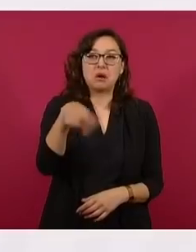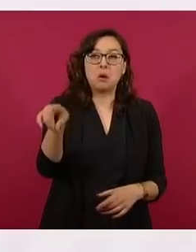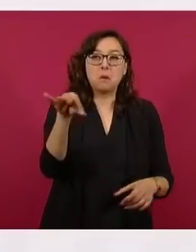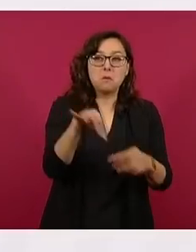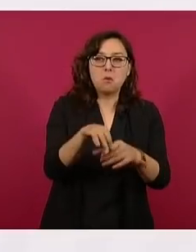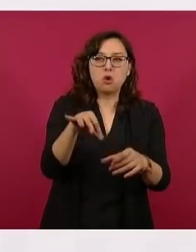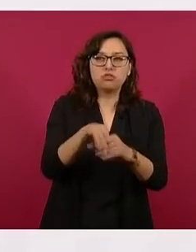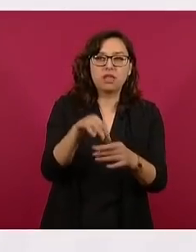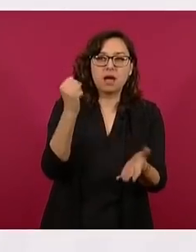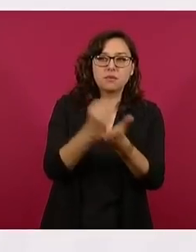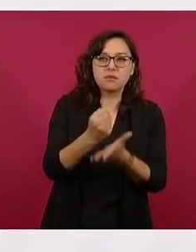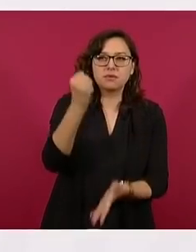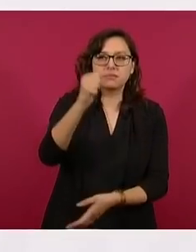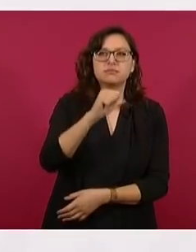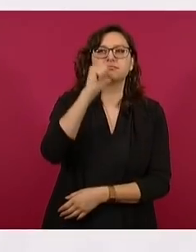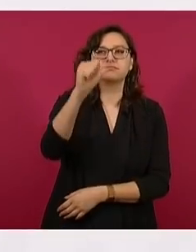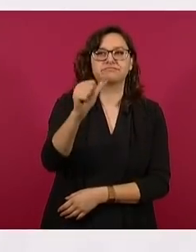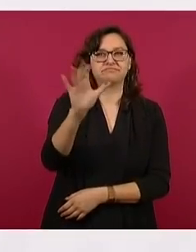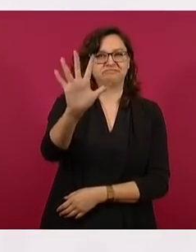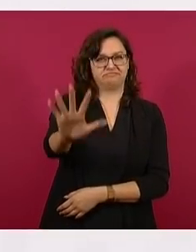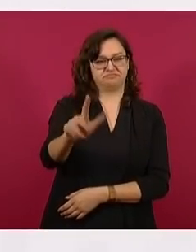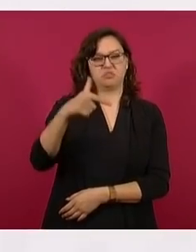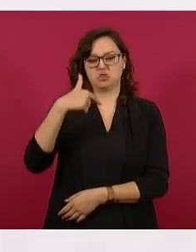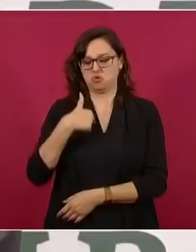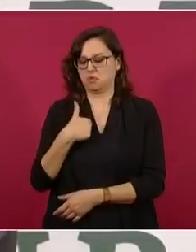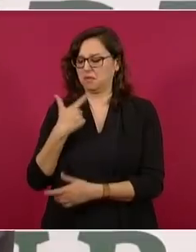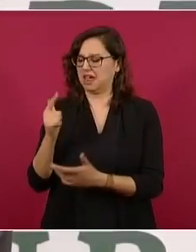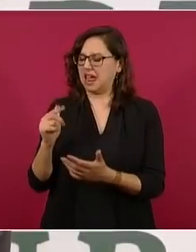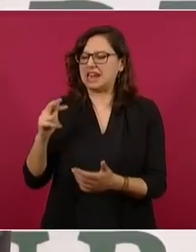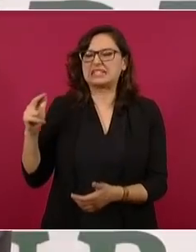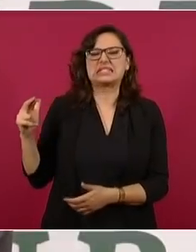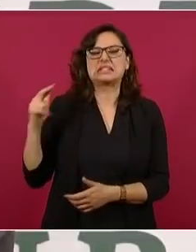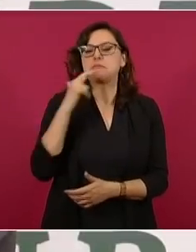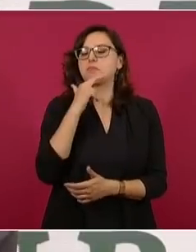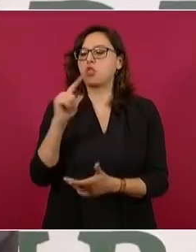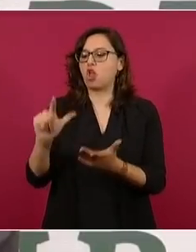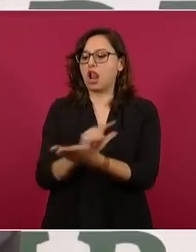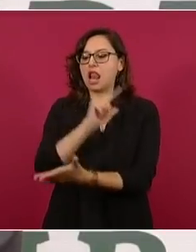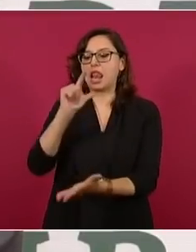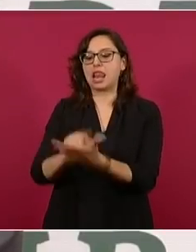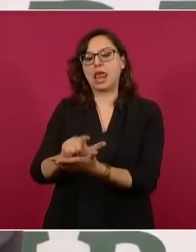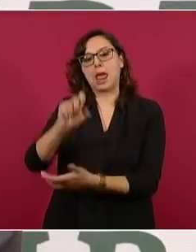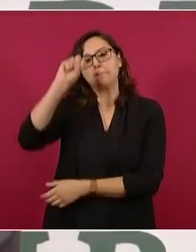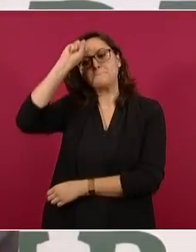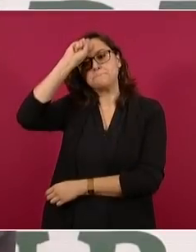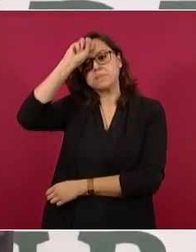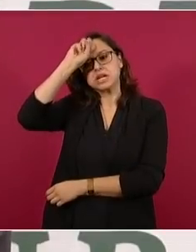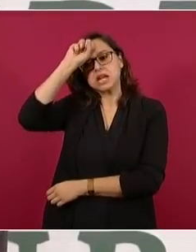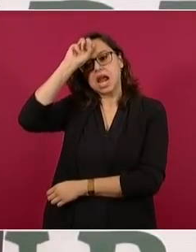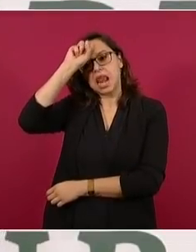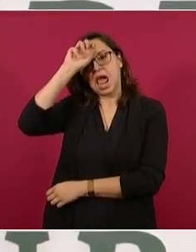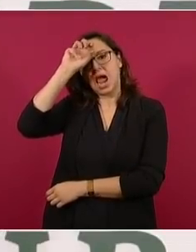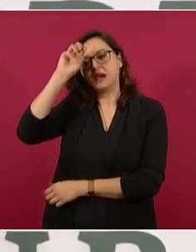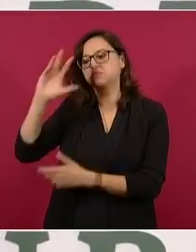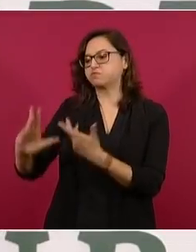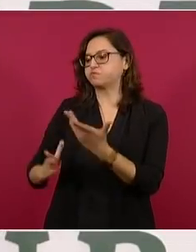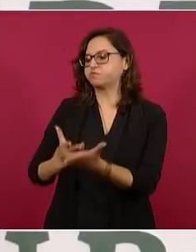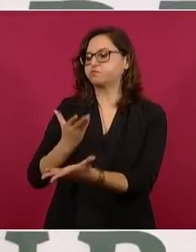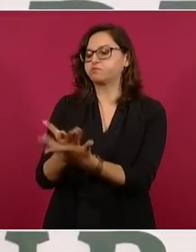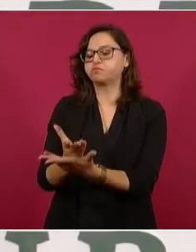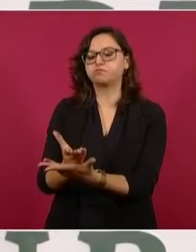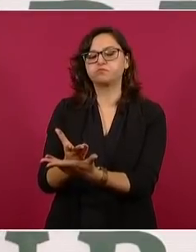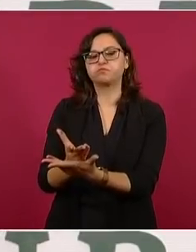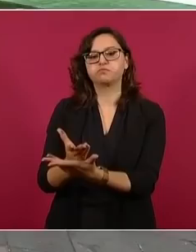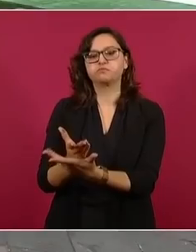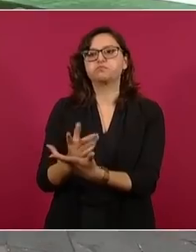Congreso para modificar la ley minera, que sólo requiere de la aprobación de la mayoría